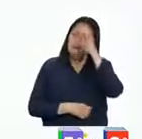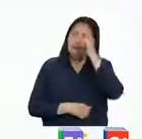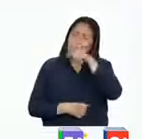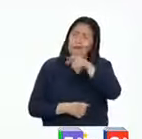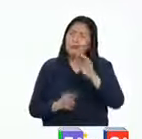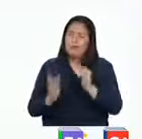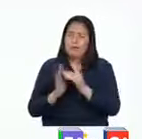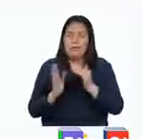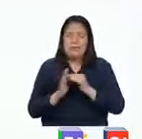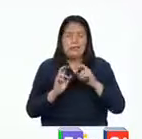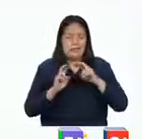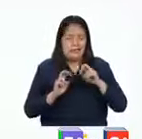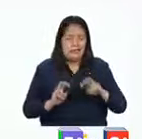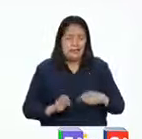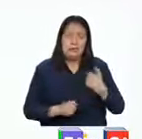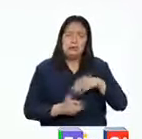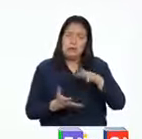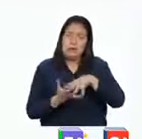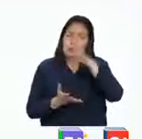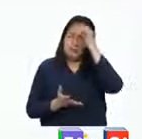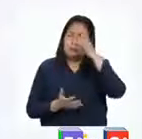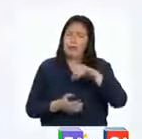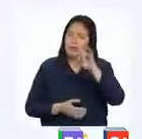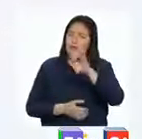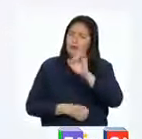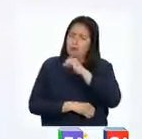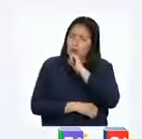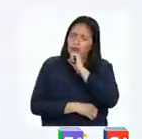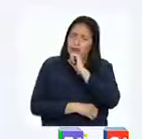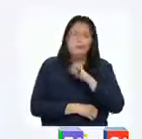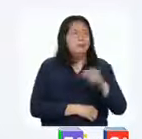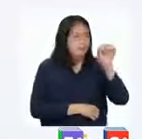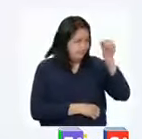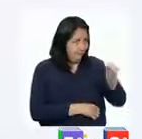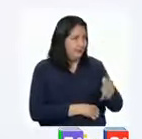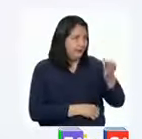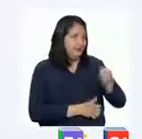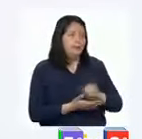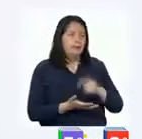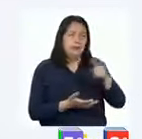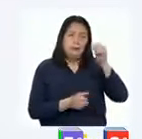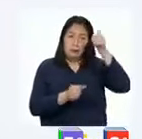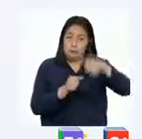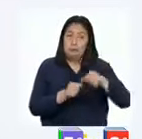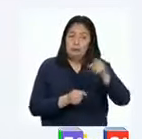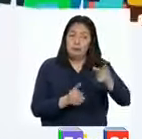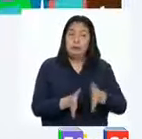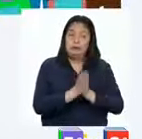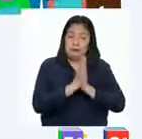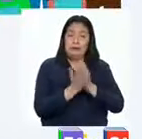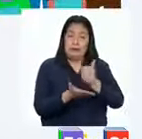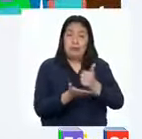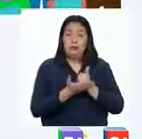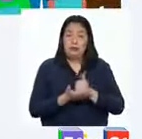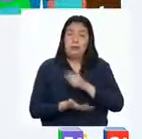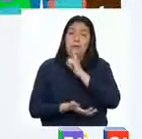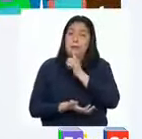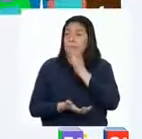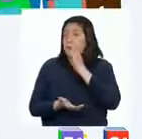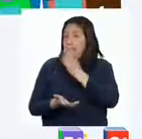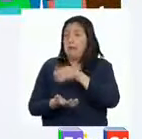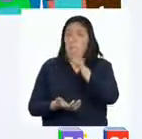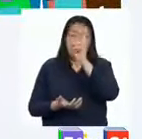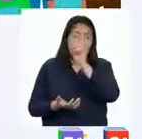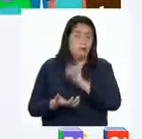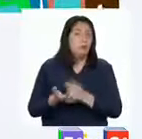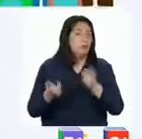chicos en casa evalúen lo que han aprendido para poder utilizarlo? Cierto, Patti. Recuerden que pueden solicitar ayuda a sus padres o